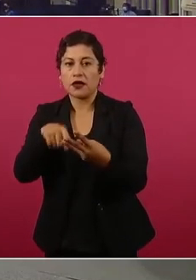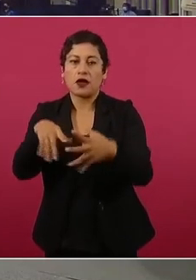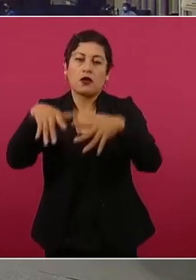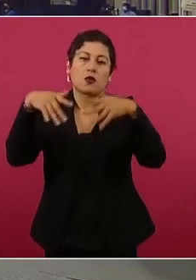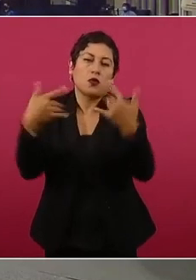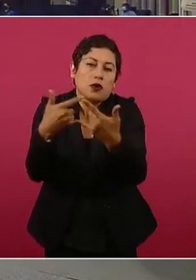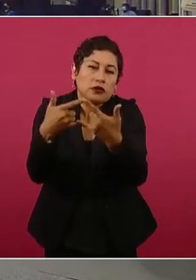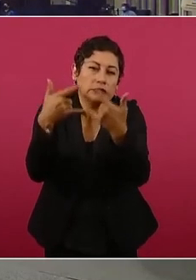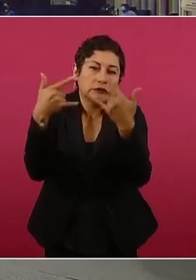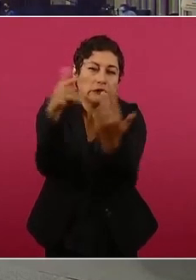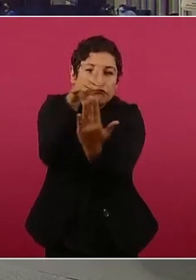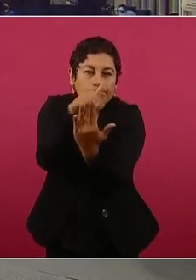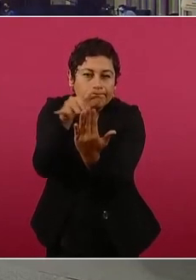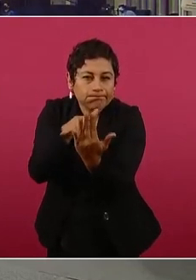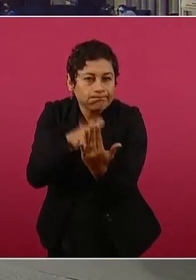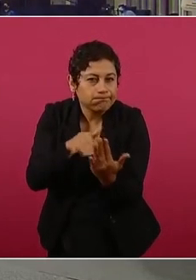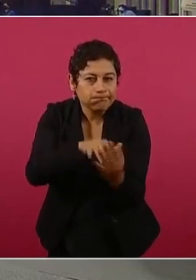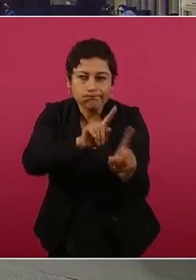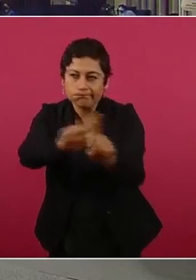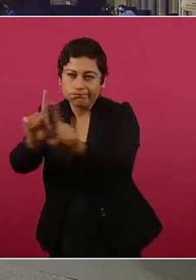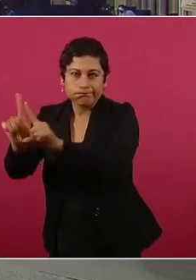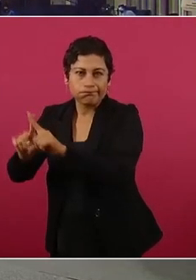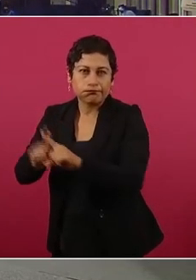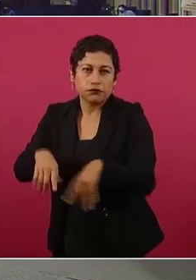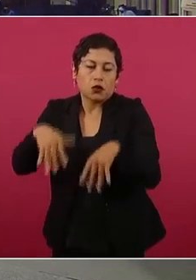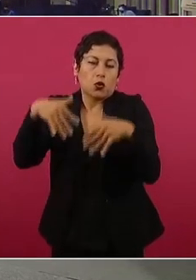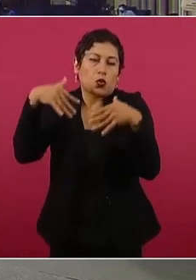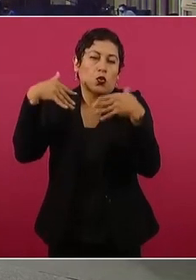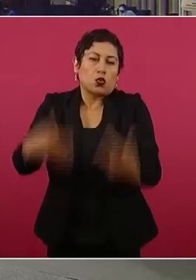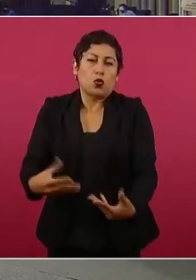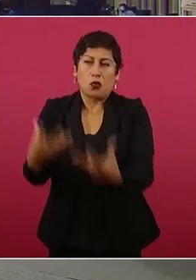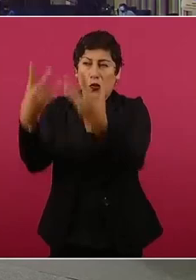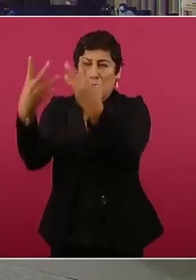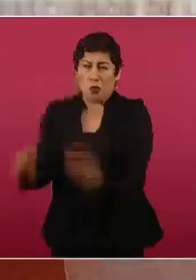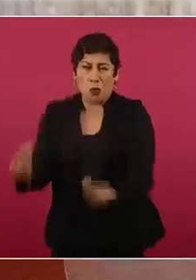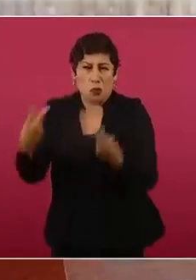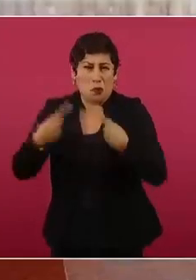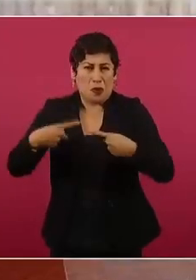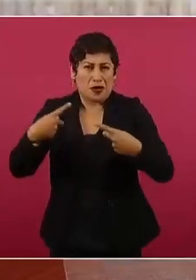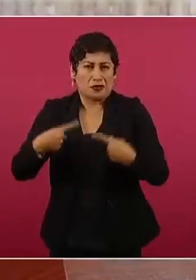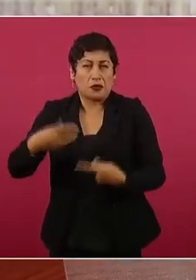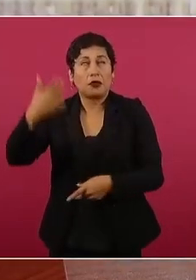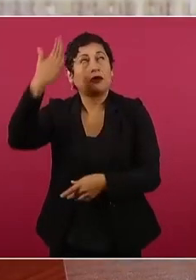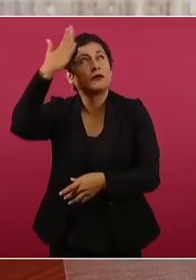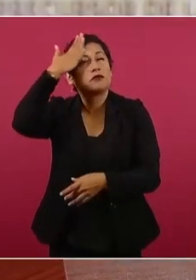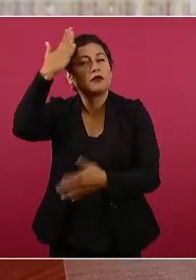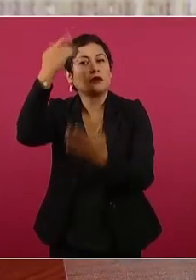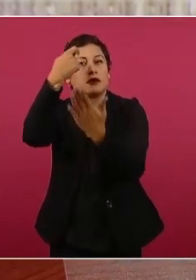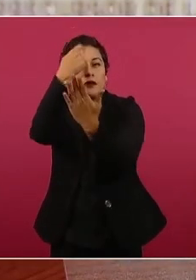En los grandes literatos hay lecciones